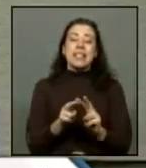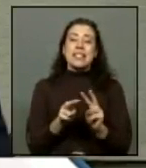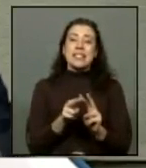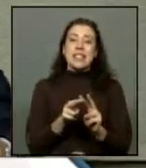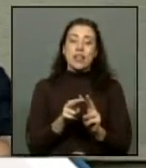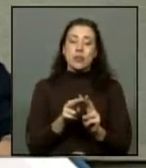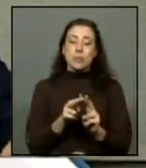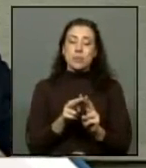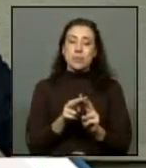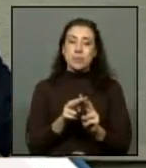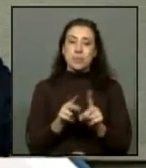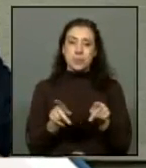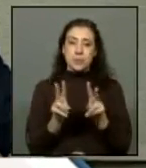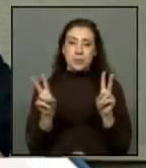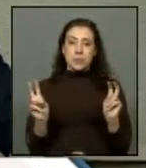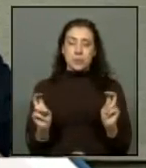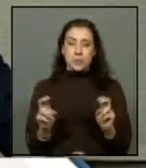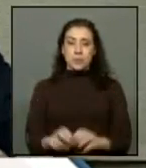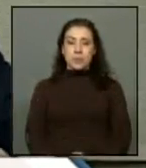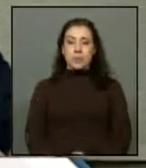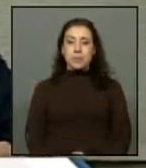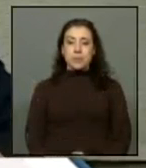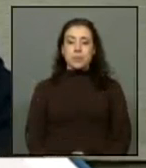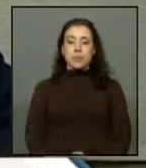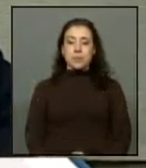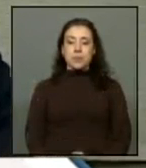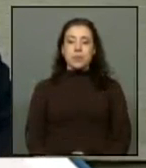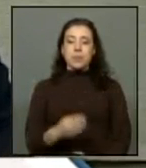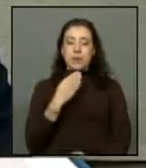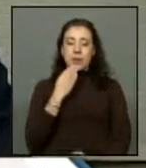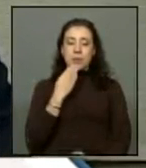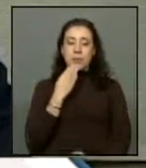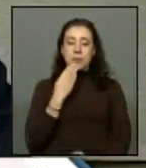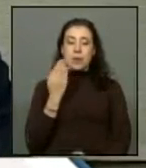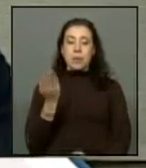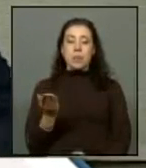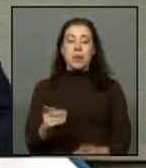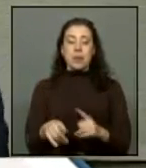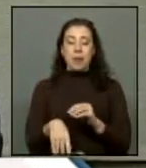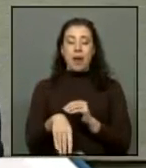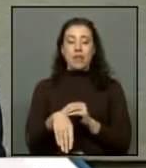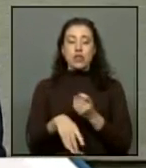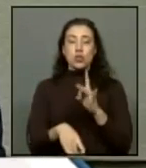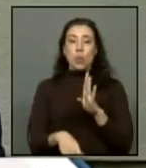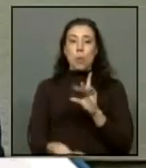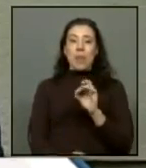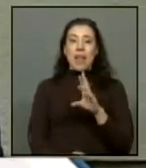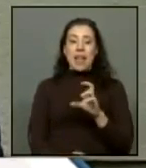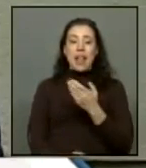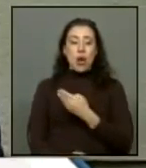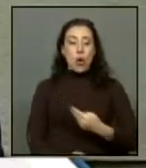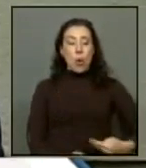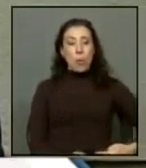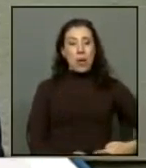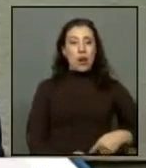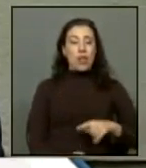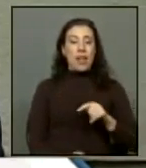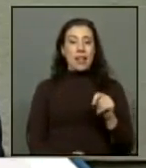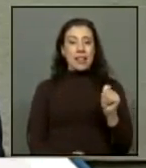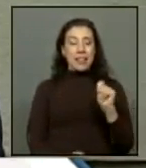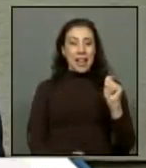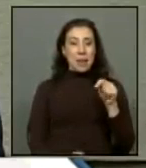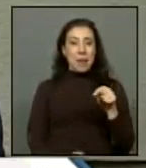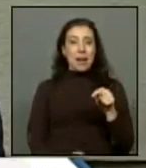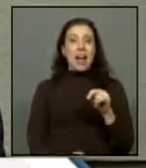en este tema. Y además, se solicite mediante oficio a la subdere y al Gobierno Regional de Torapacá